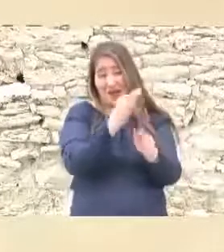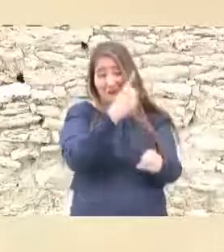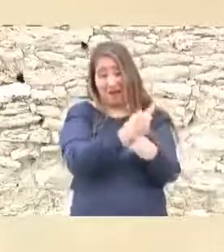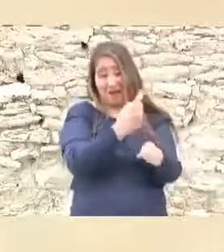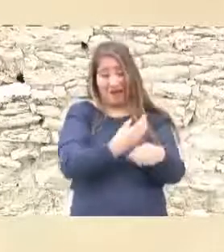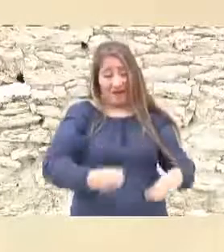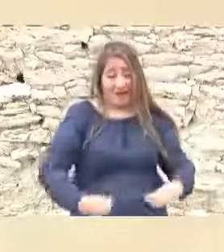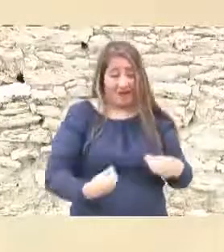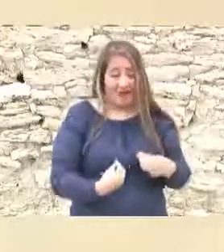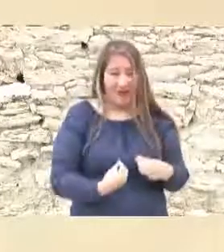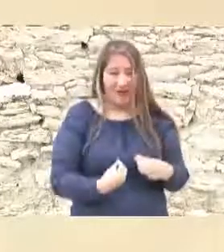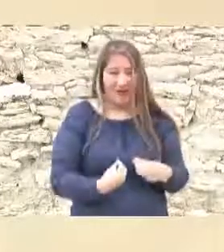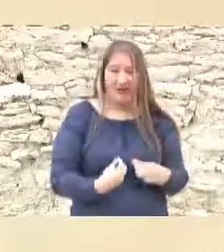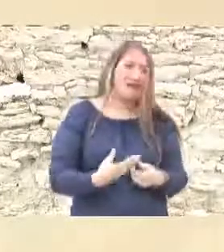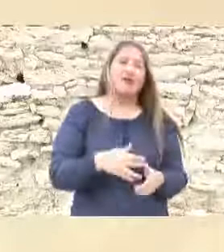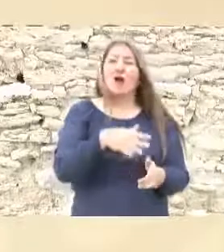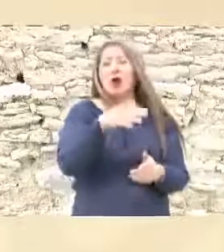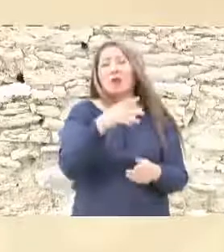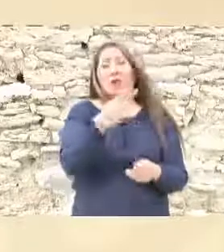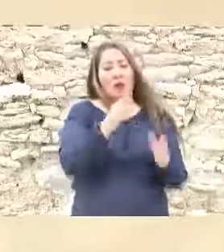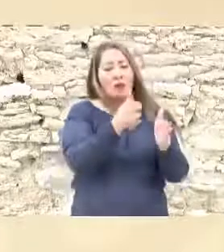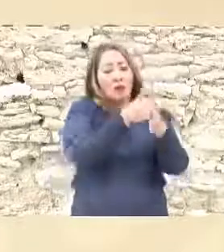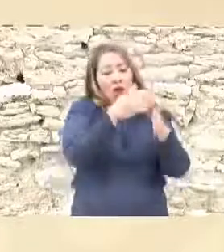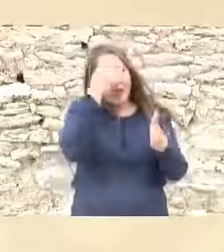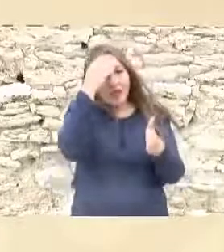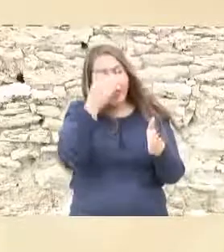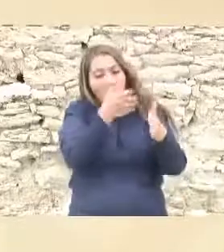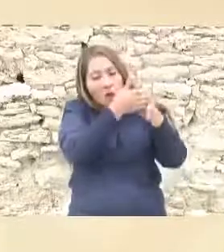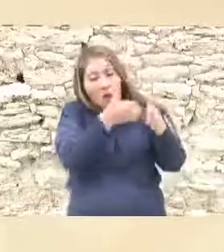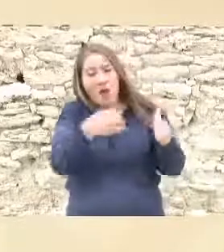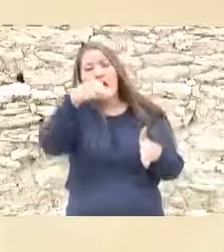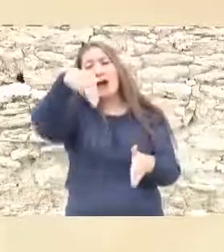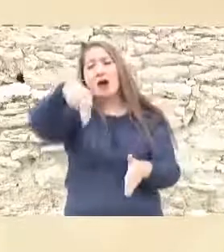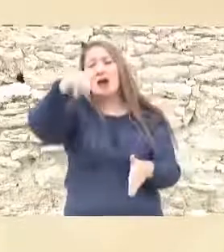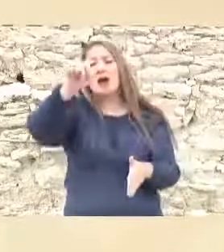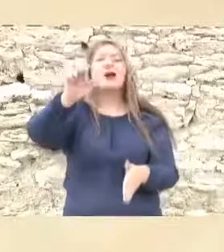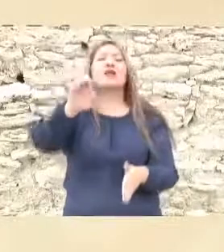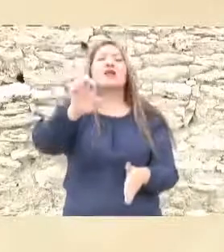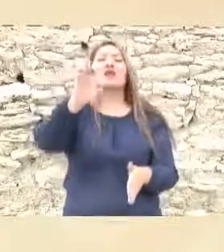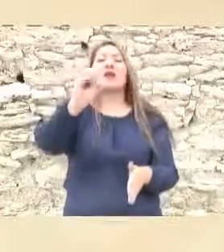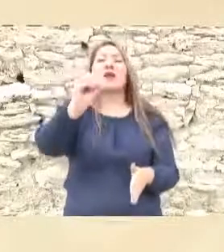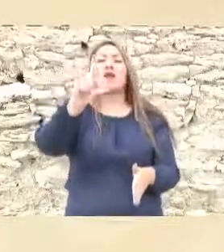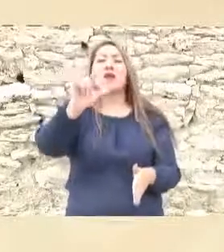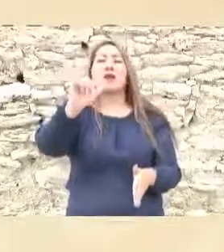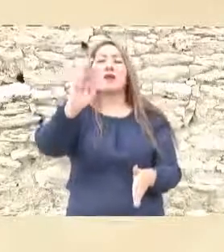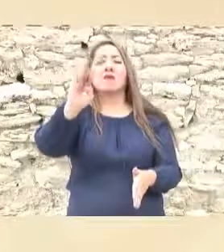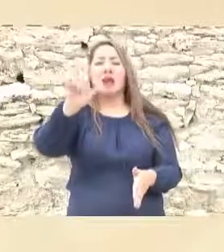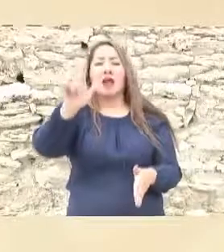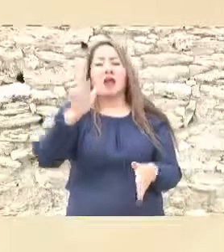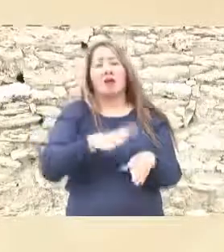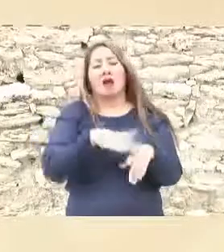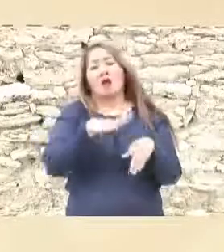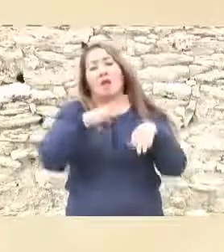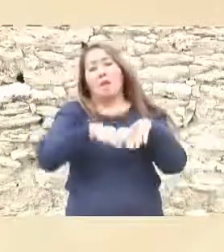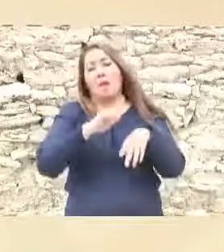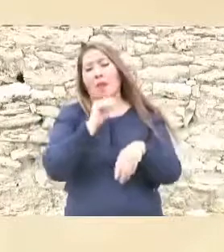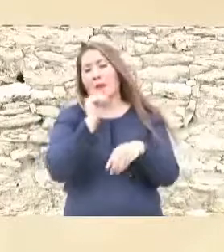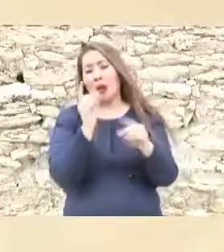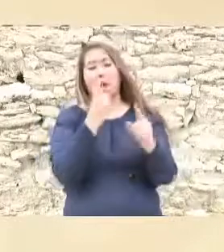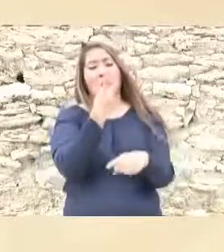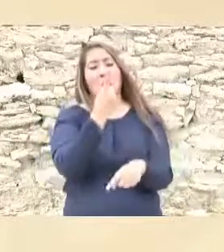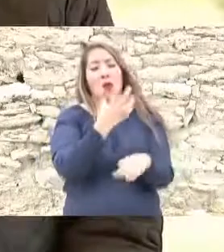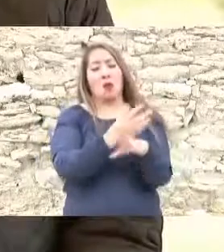con el periodo neoliberal se apostó nada más al crecimiento económico